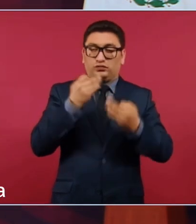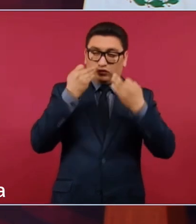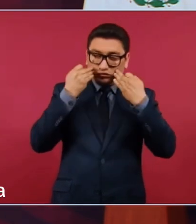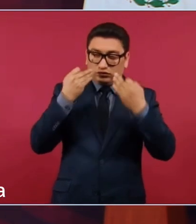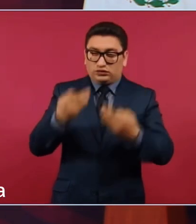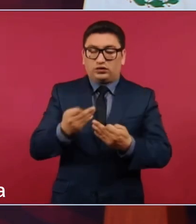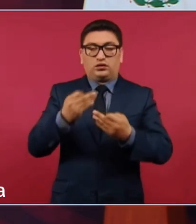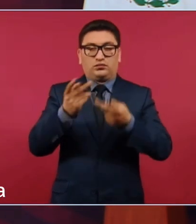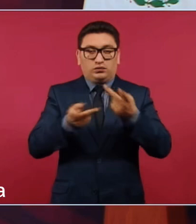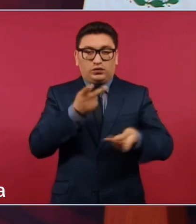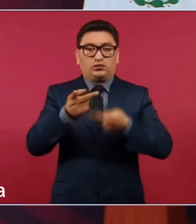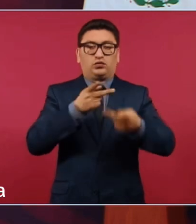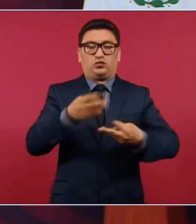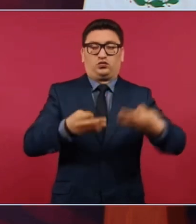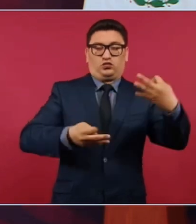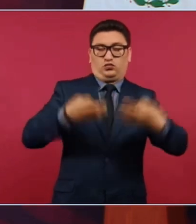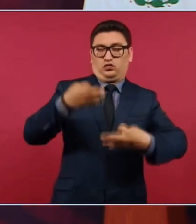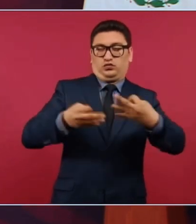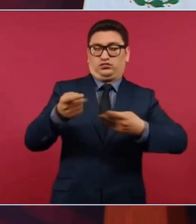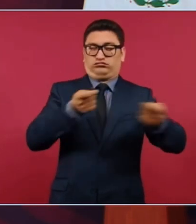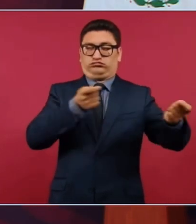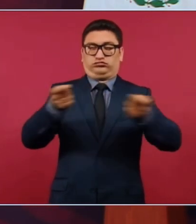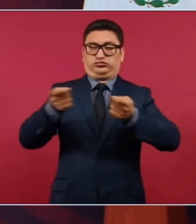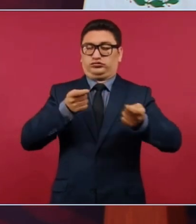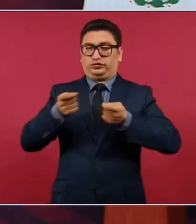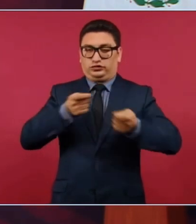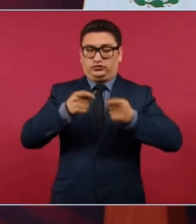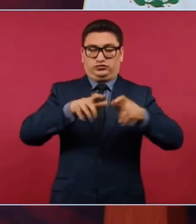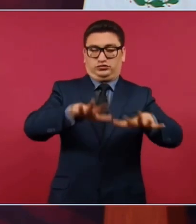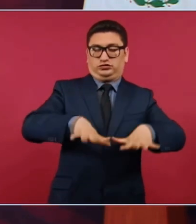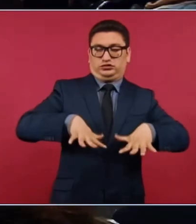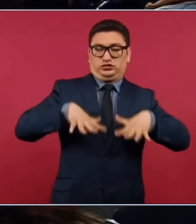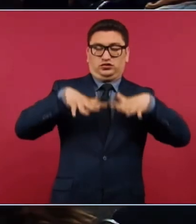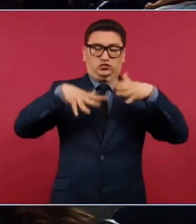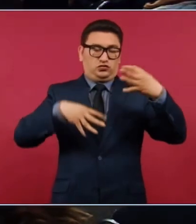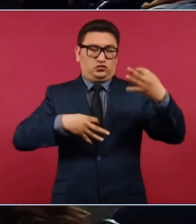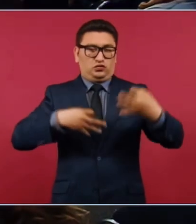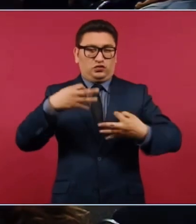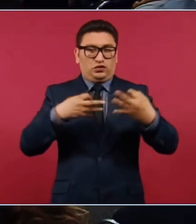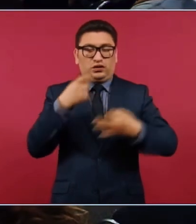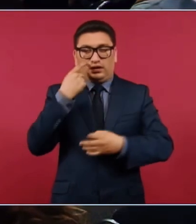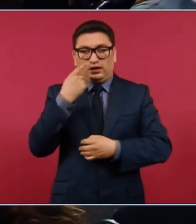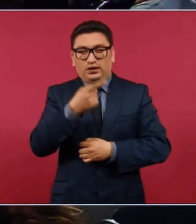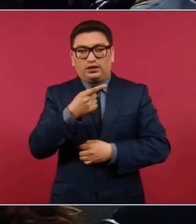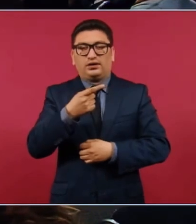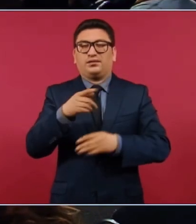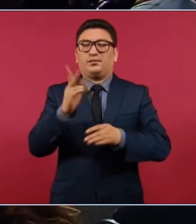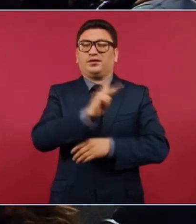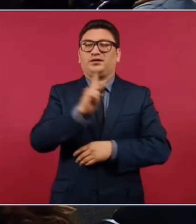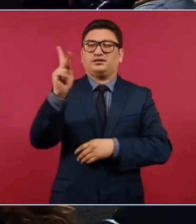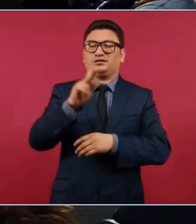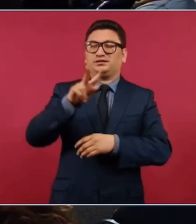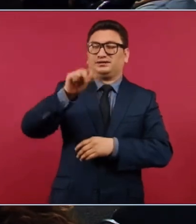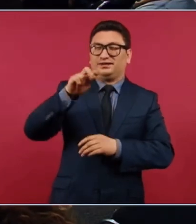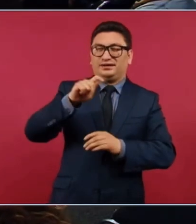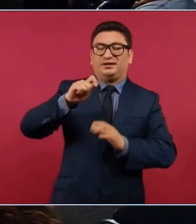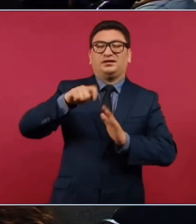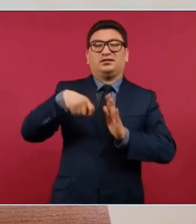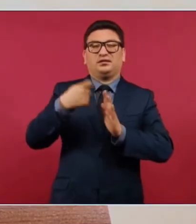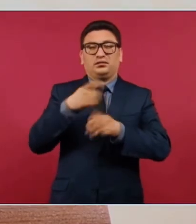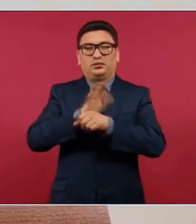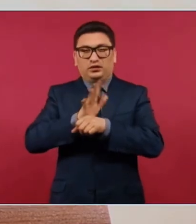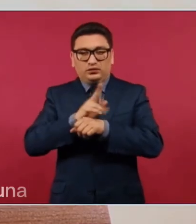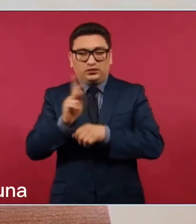interrogados, el juez dominando la sala, los miembros del jurado deliberando, como en las series, como en las películas.